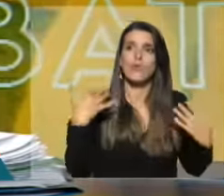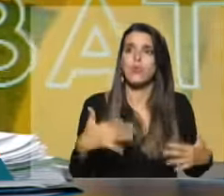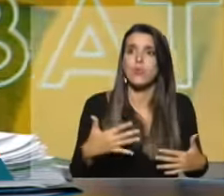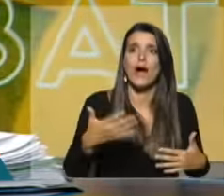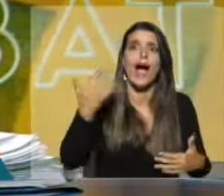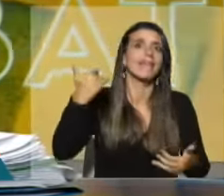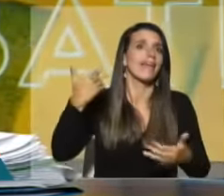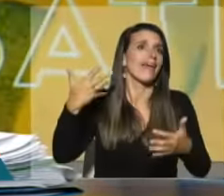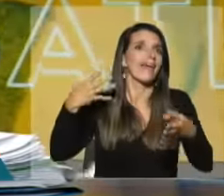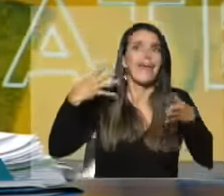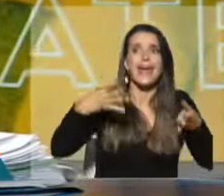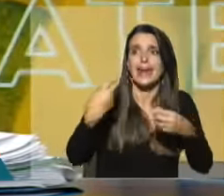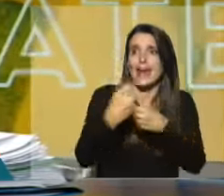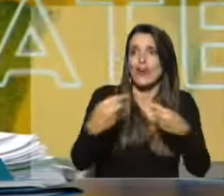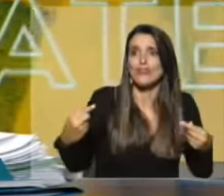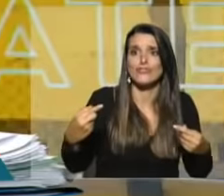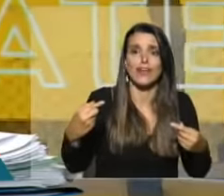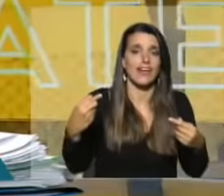lágrimas